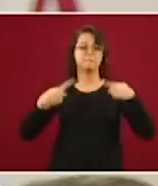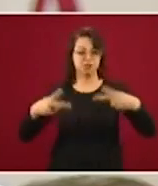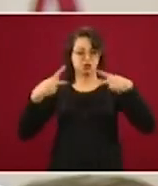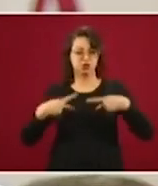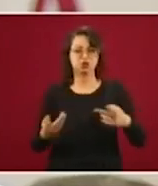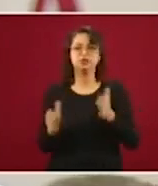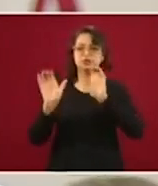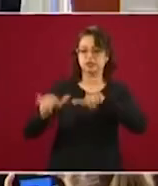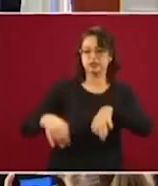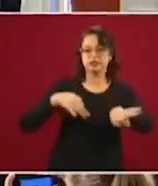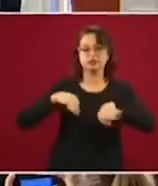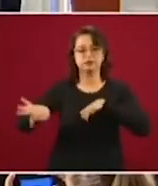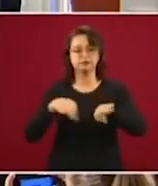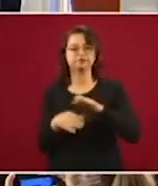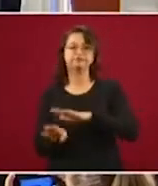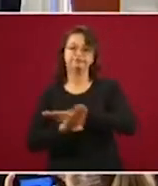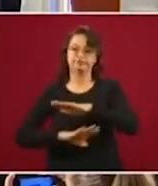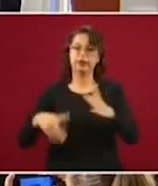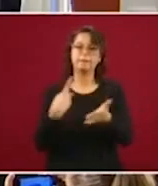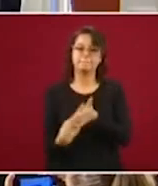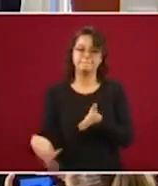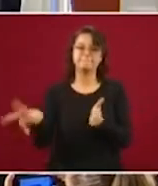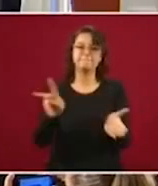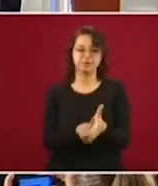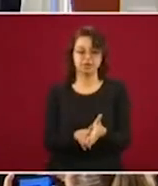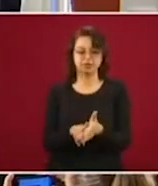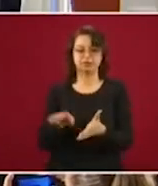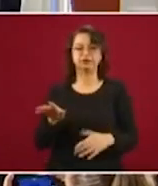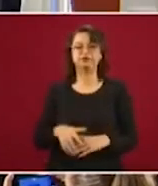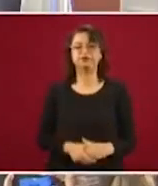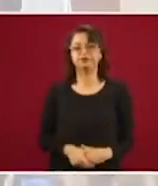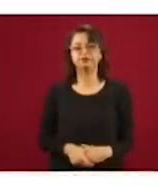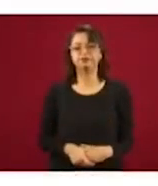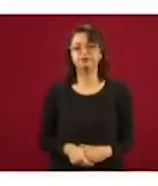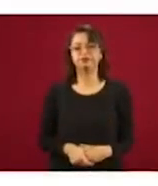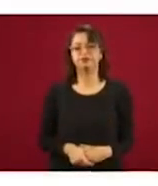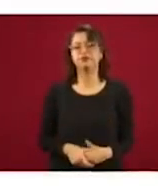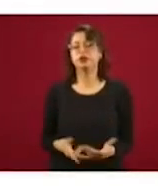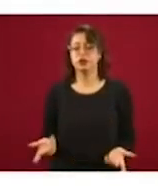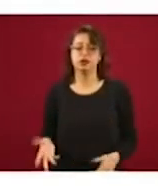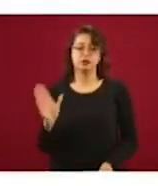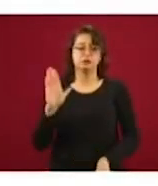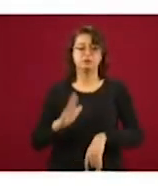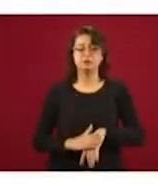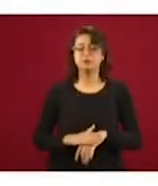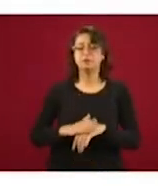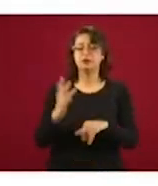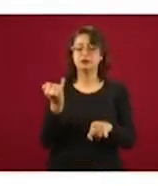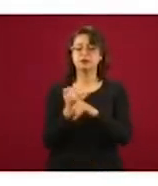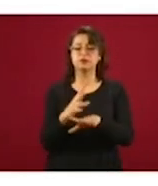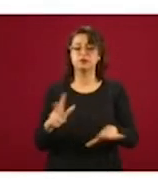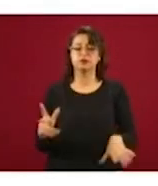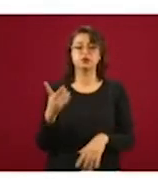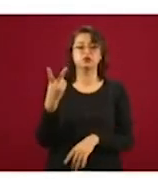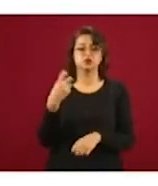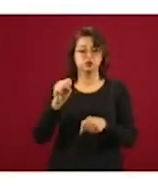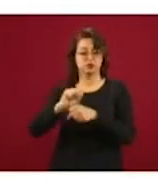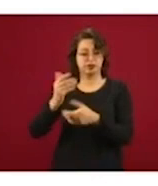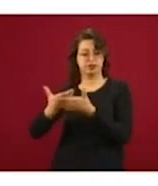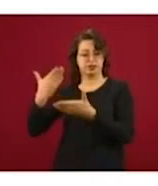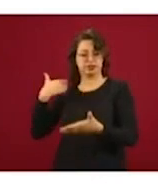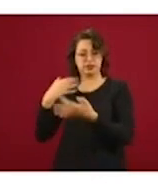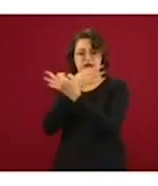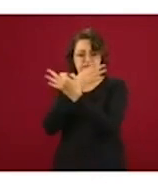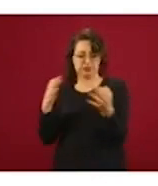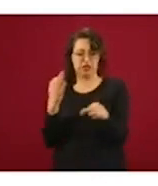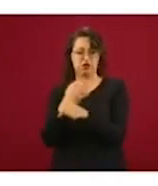los trabajadores. La basificación, como también hemos dicho y aquí damos más detalle a lo anunciado hace dos semanas, implica